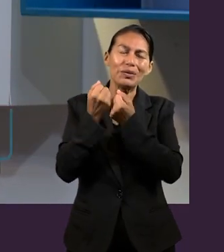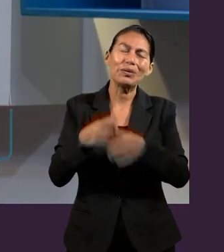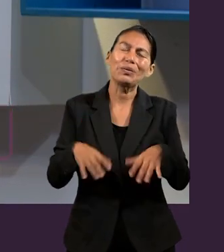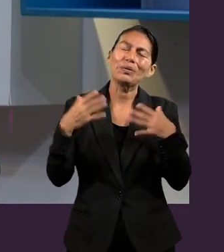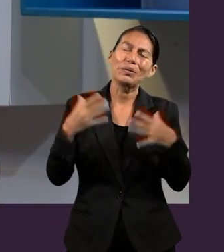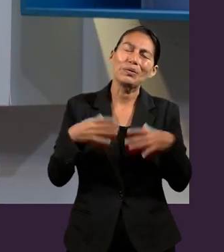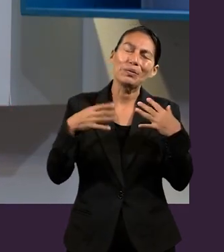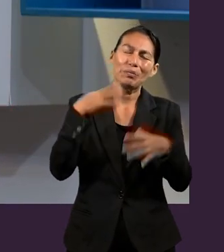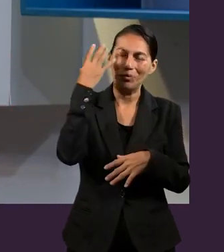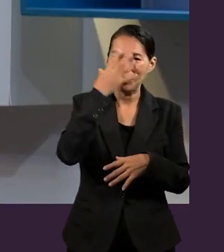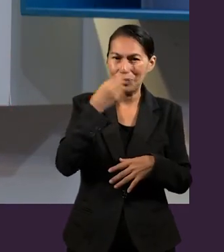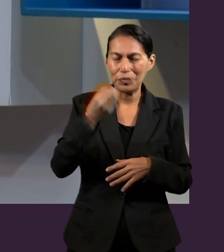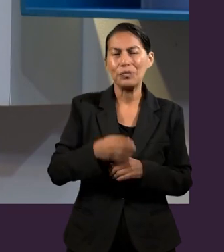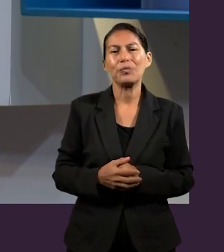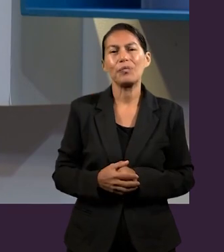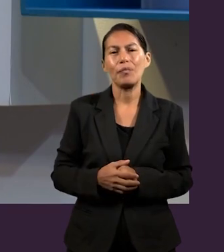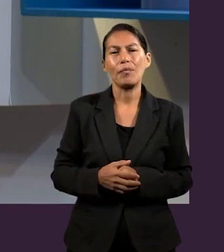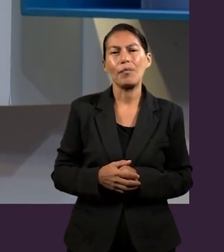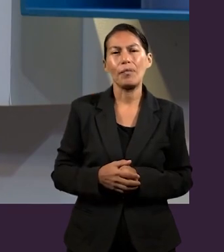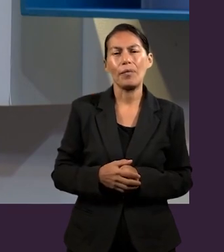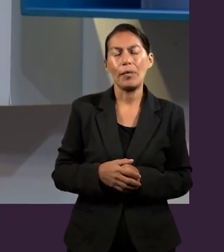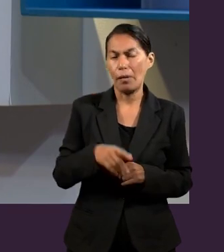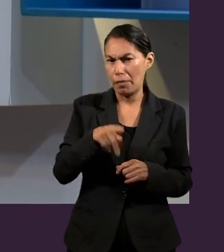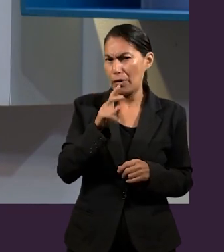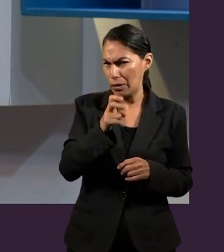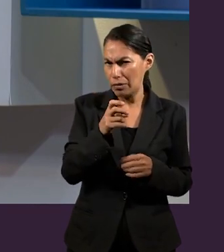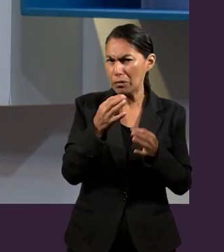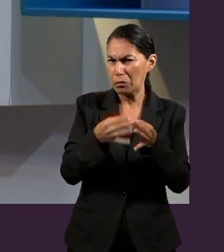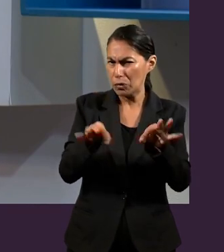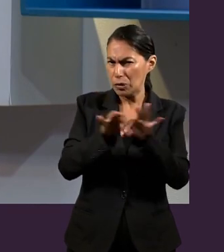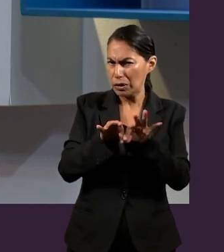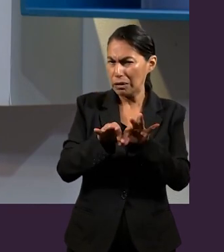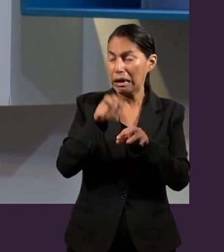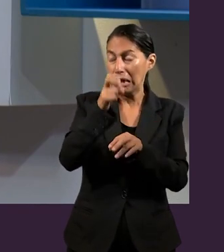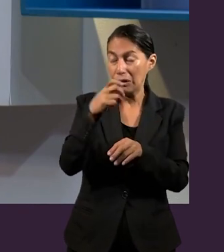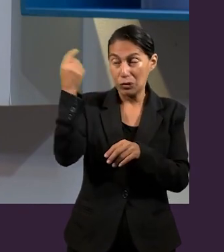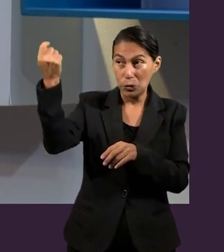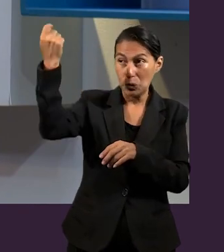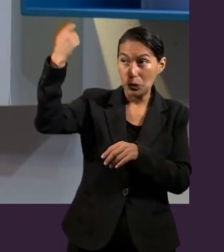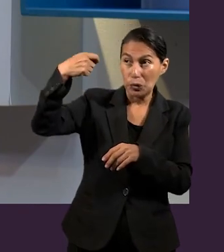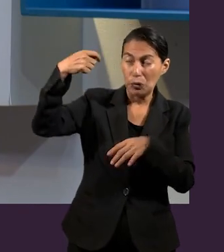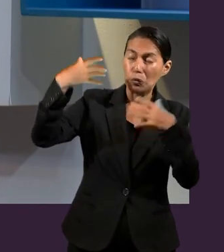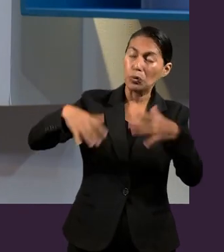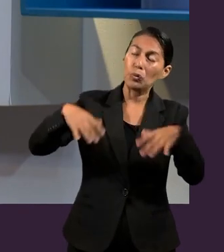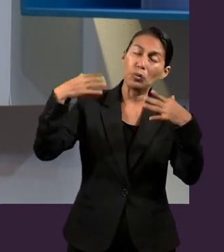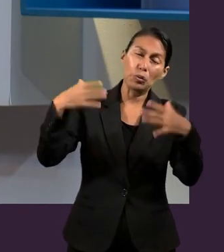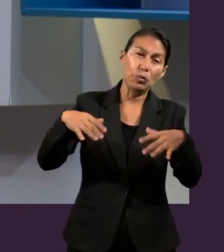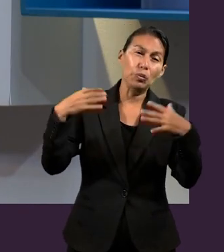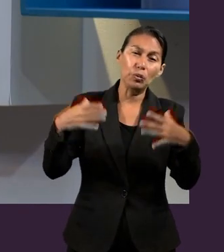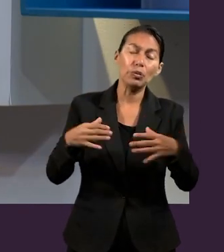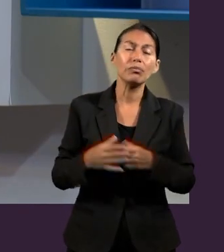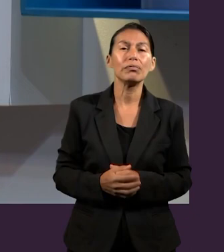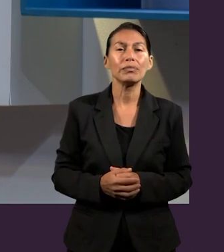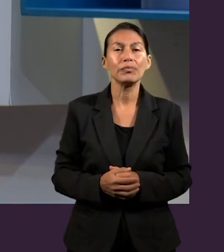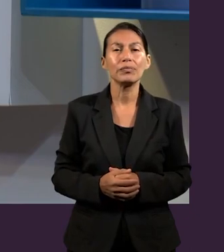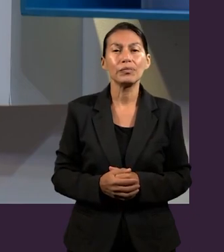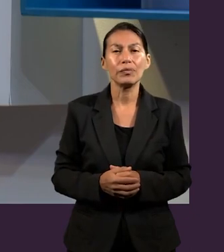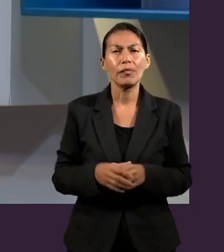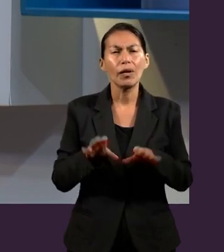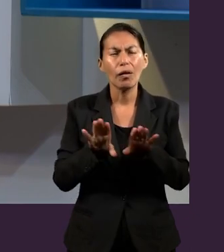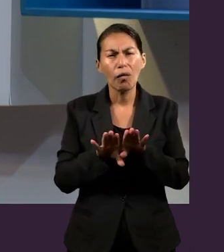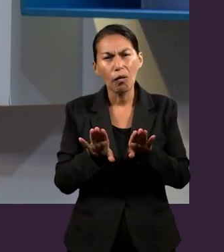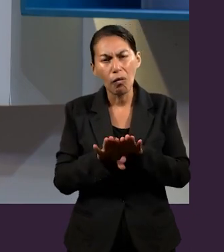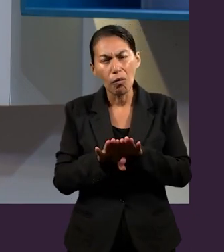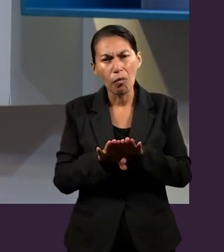profundizar un poquito más en esos conceptos, pero realmente es una bendición, una bendición muy grande.